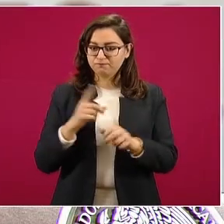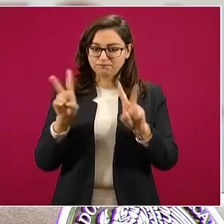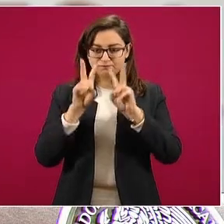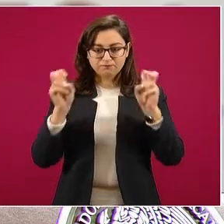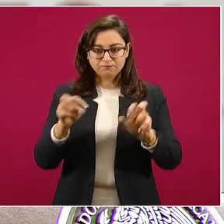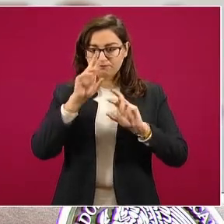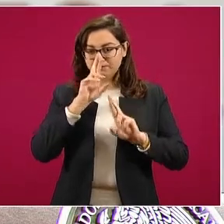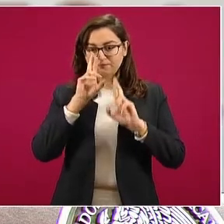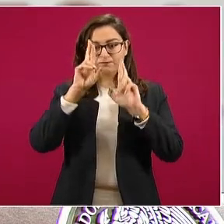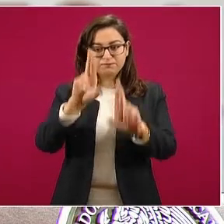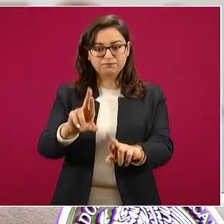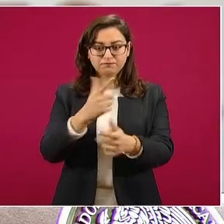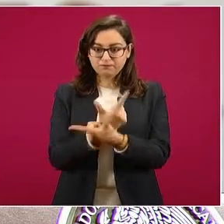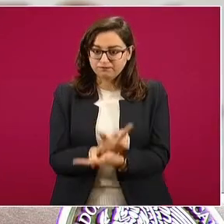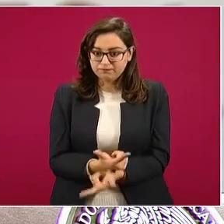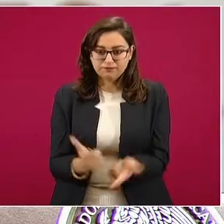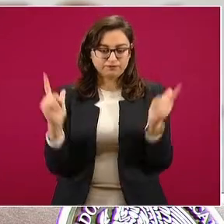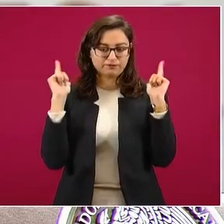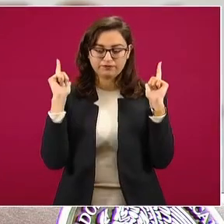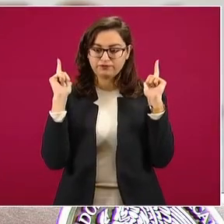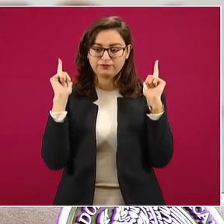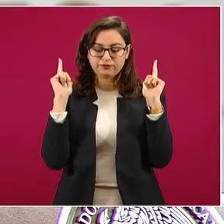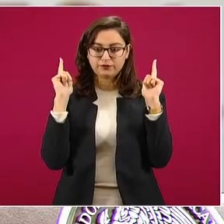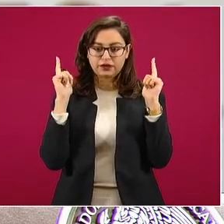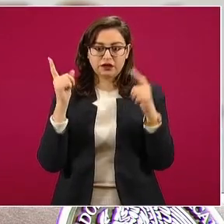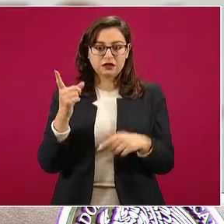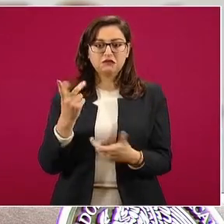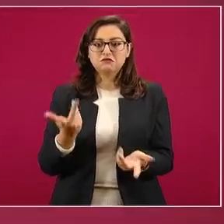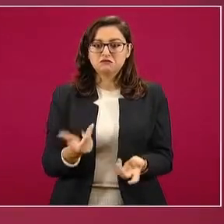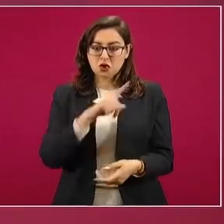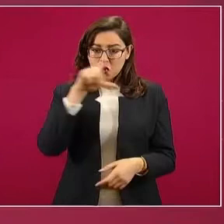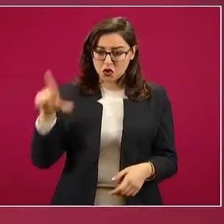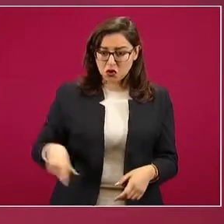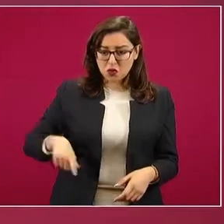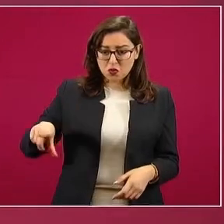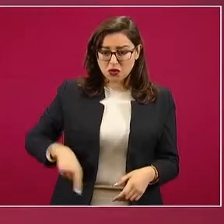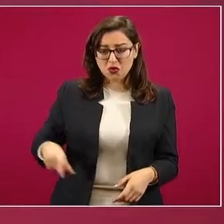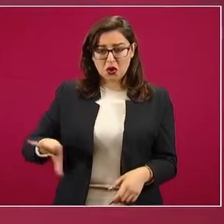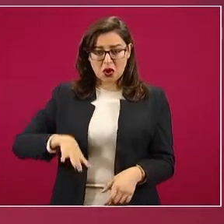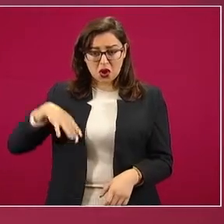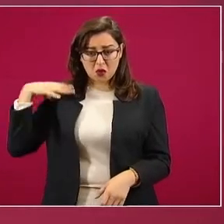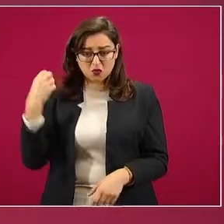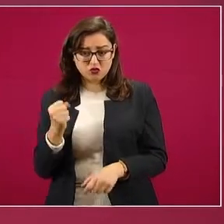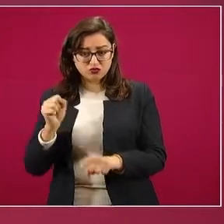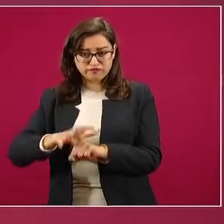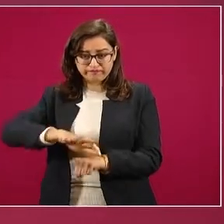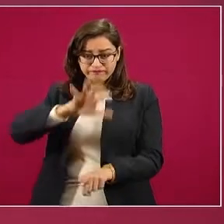No ha habido excesos de confinamientos,